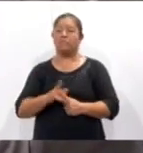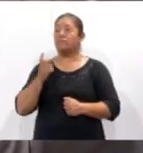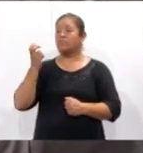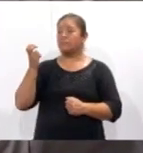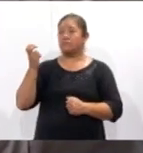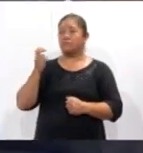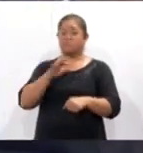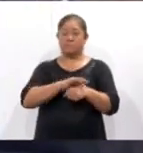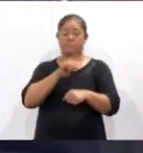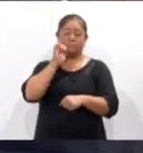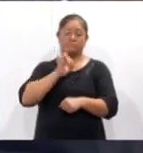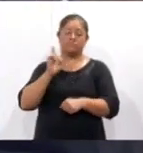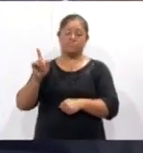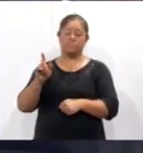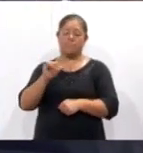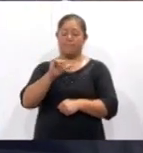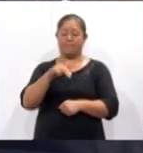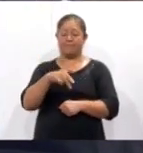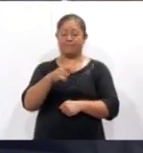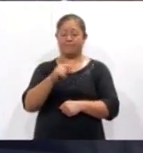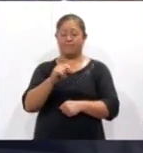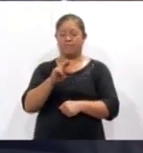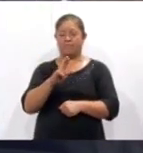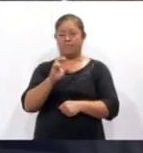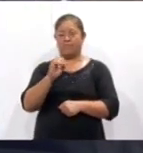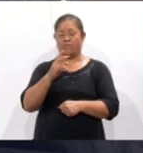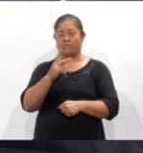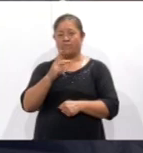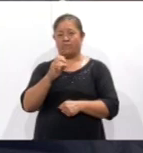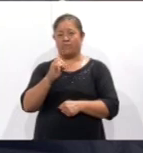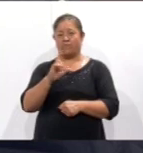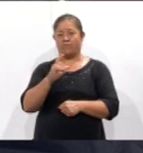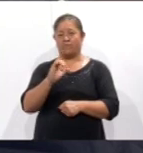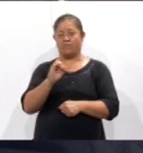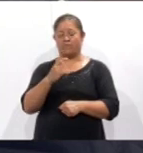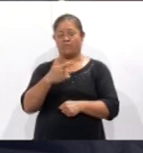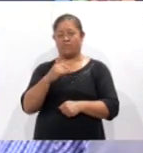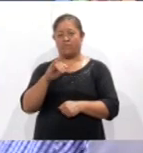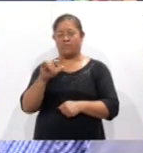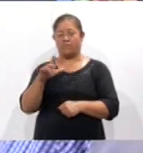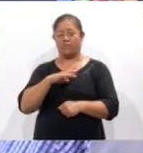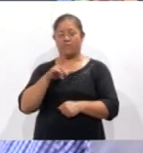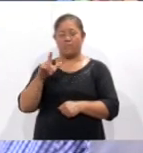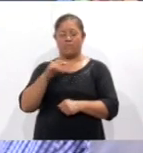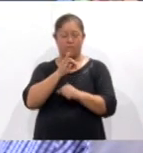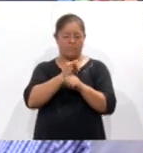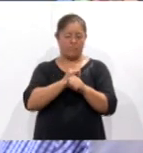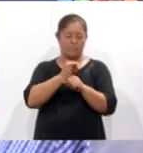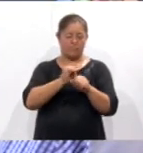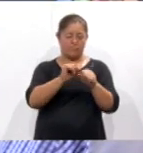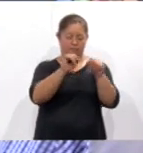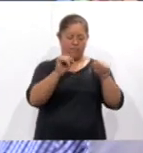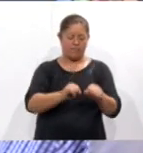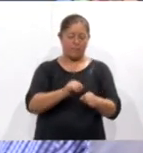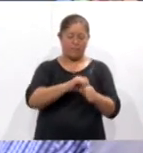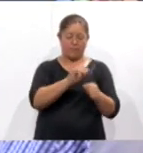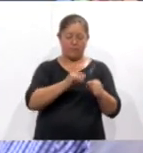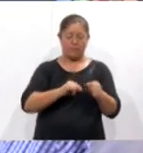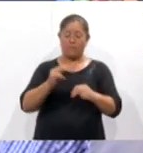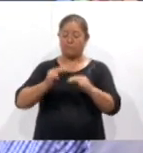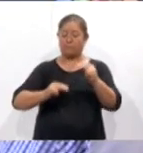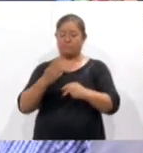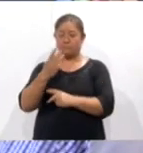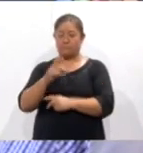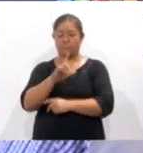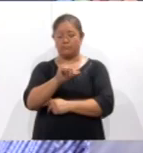Antropología por la Escuela Nacional de Antropología e Historia, perteneciente al Sistema Nacional de Investigadores Nivel 3, Laura